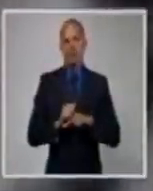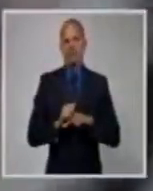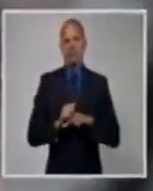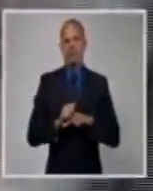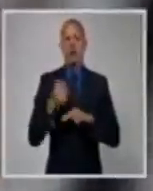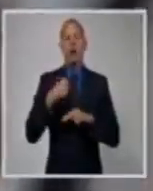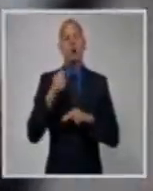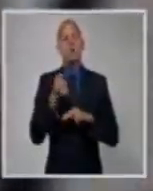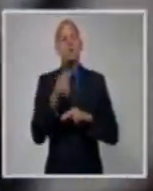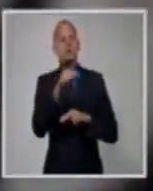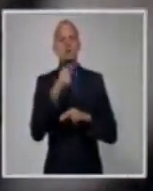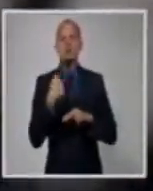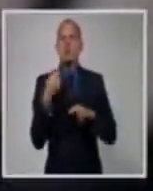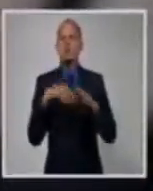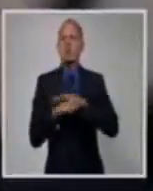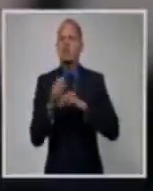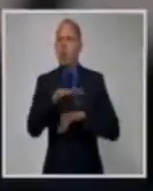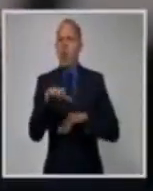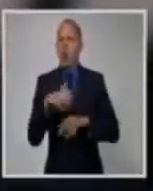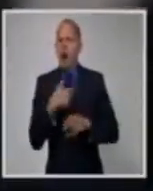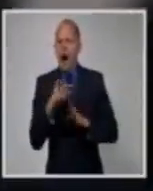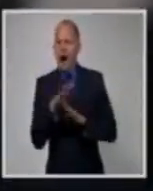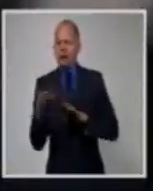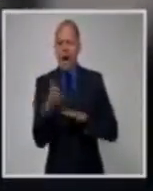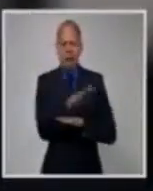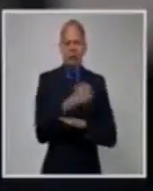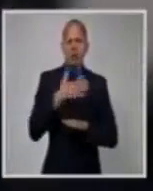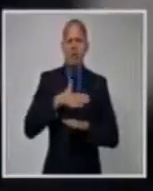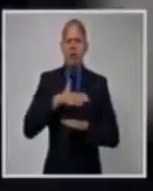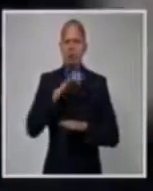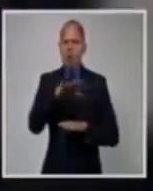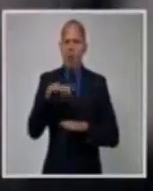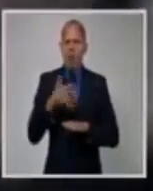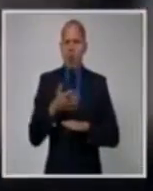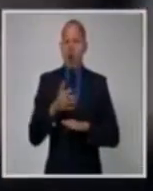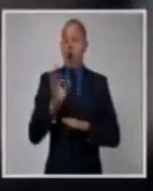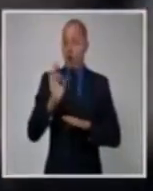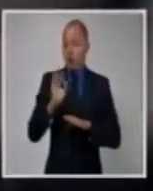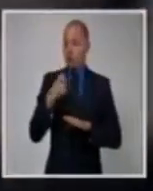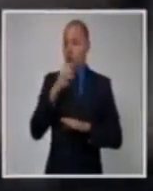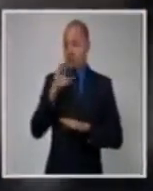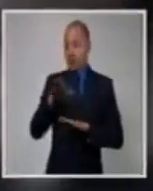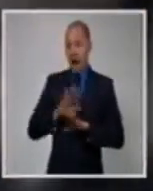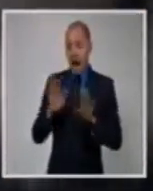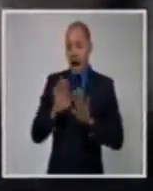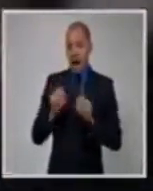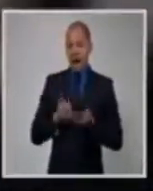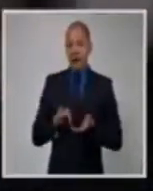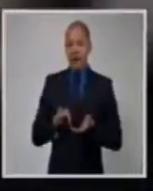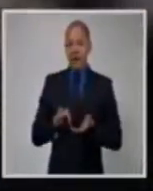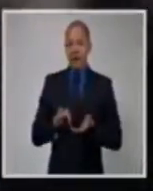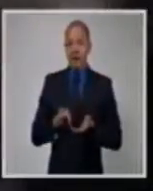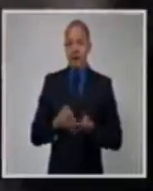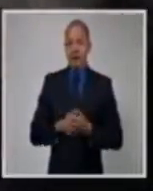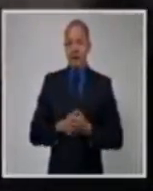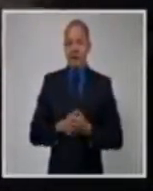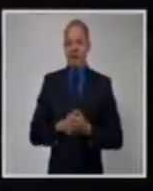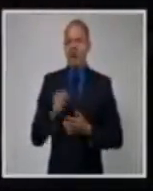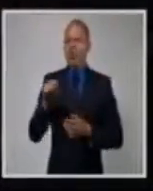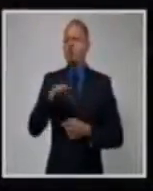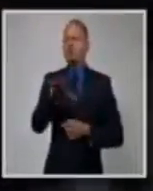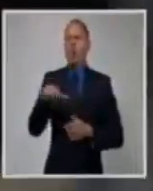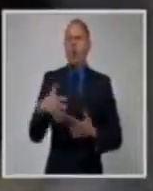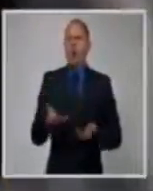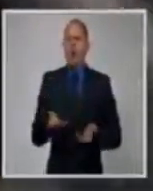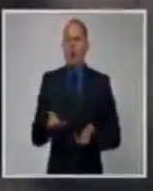Escénicas o del lado de la entrada del Ministerio, lo esperamos. No, no, en el Consejo, en el Consejo, yo no te lo dije. Ya, sí, sí, sí, sí. ¿Dónde están ahora? ¿En qué